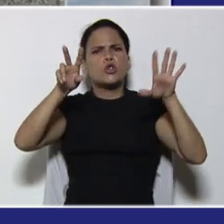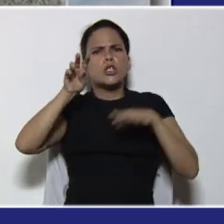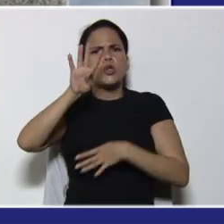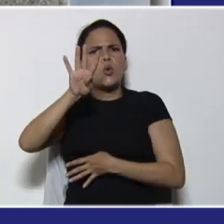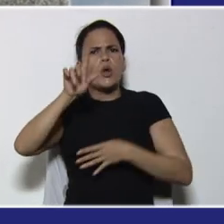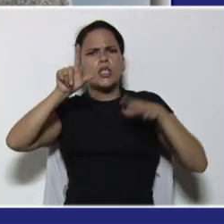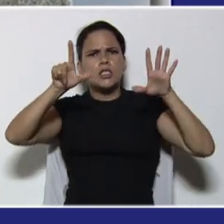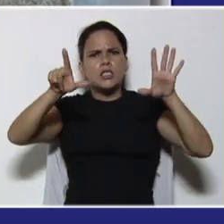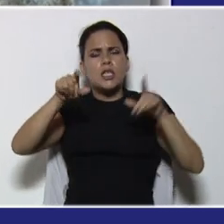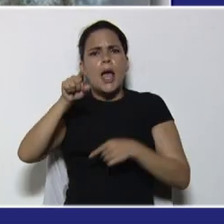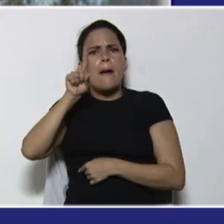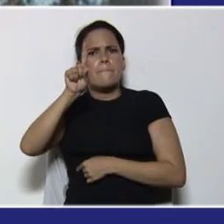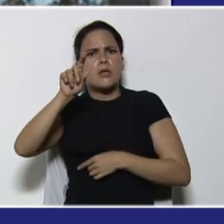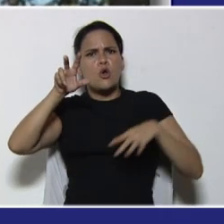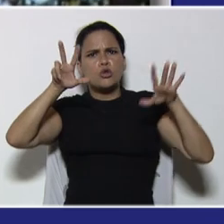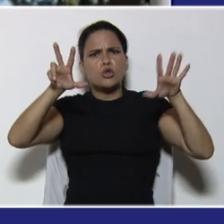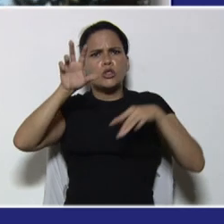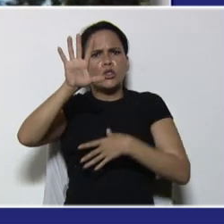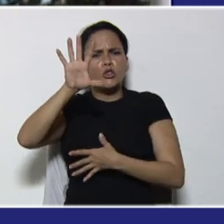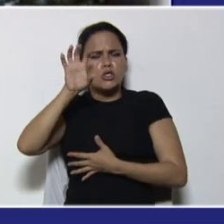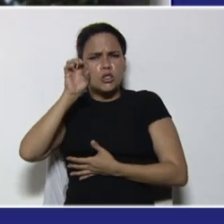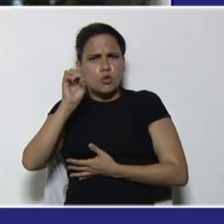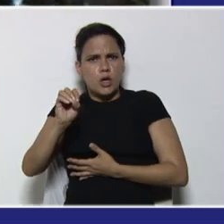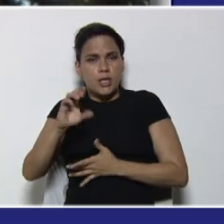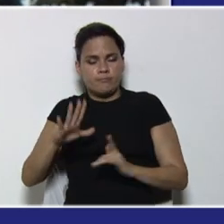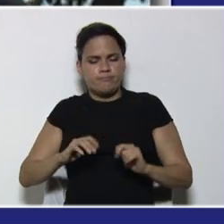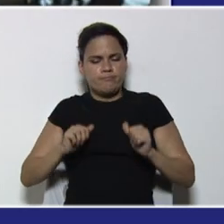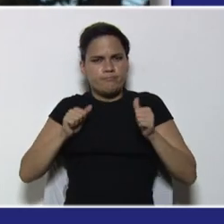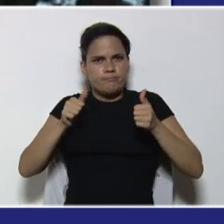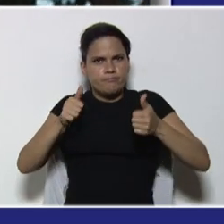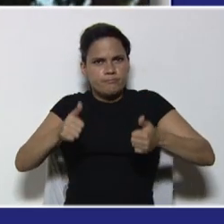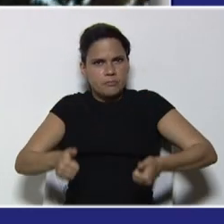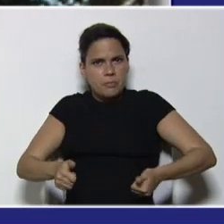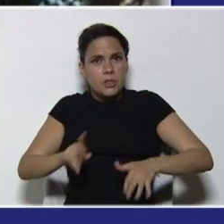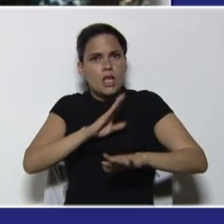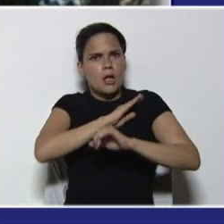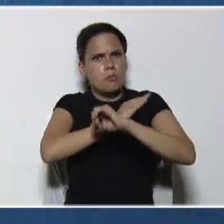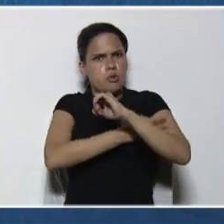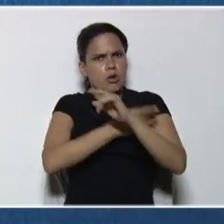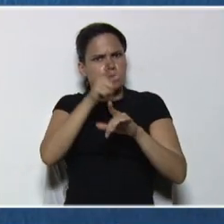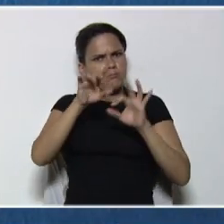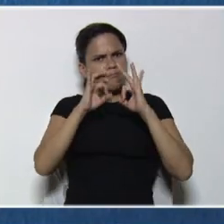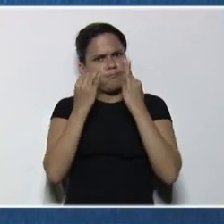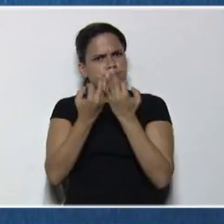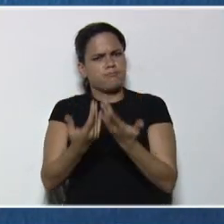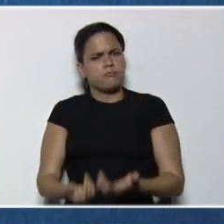a 1850, iniciando así la hegemonía de su familia.